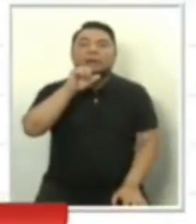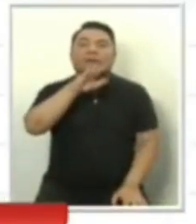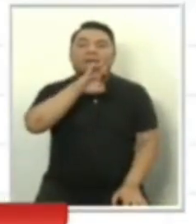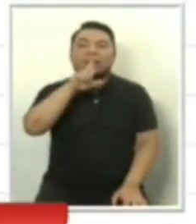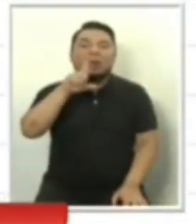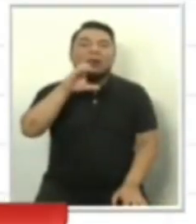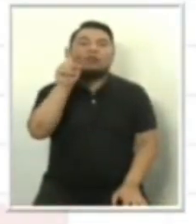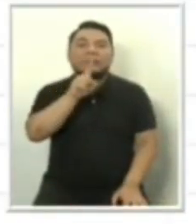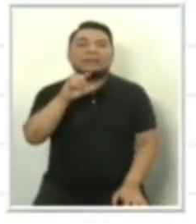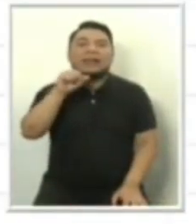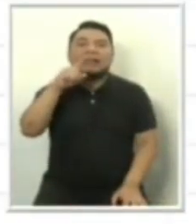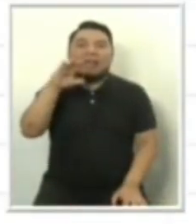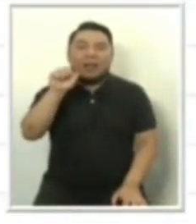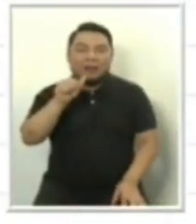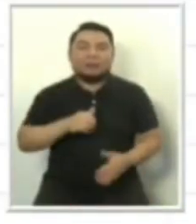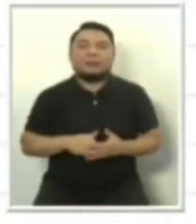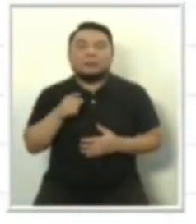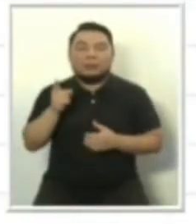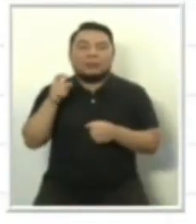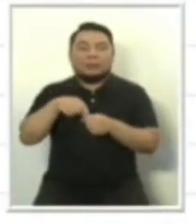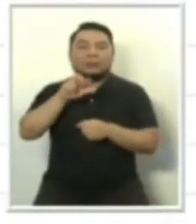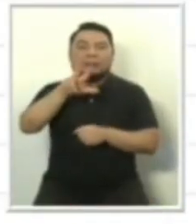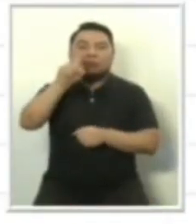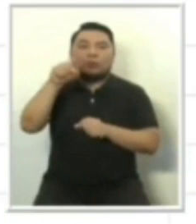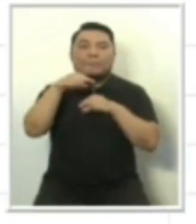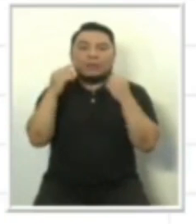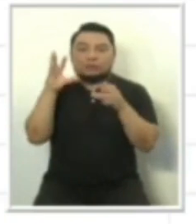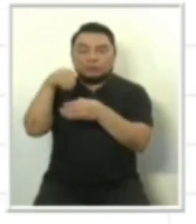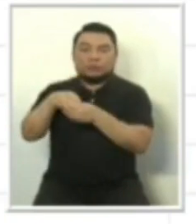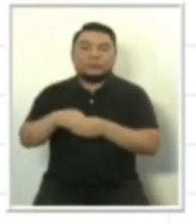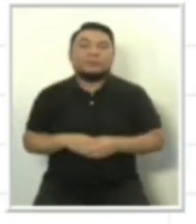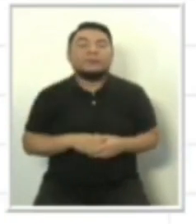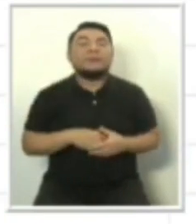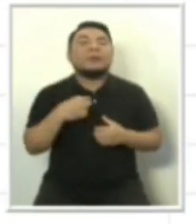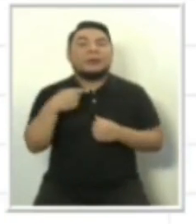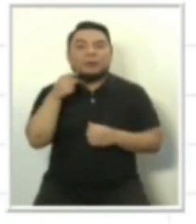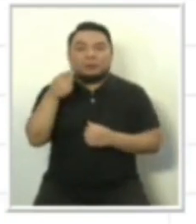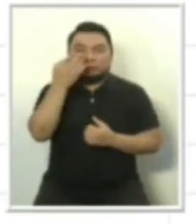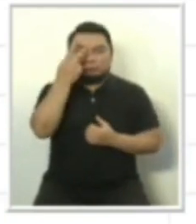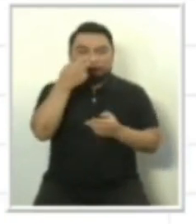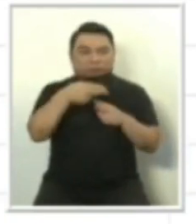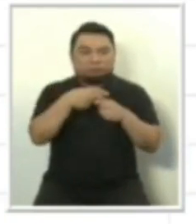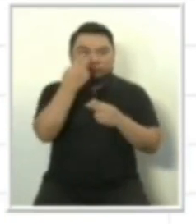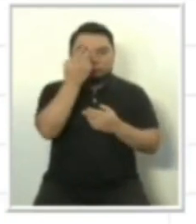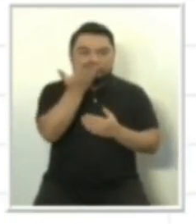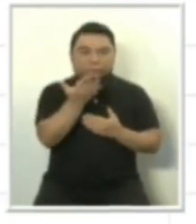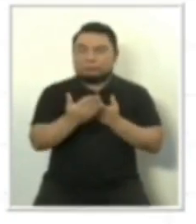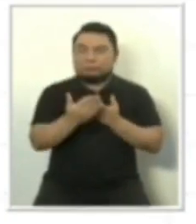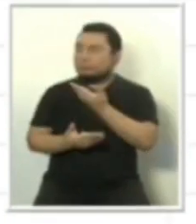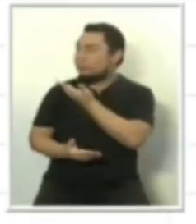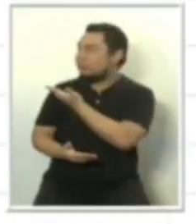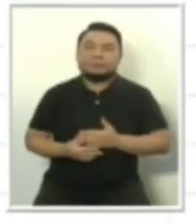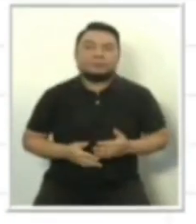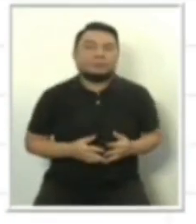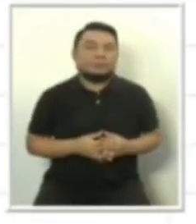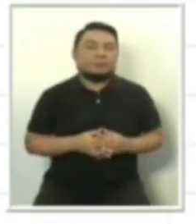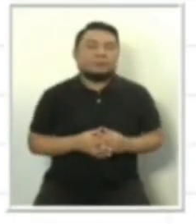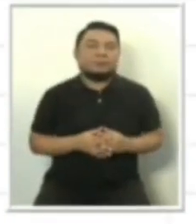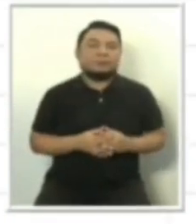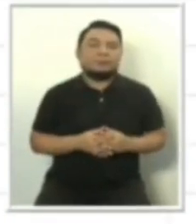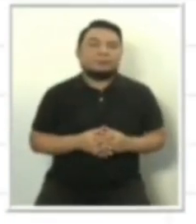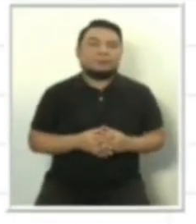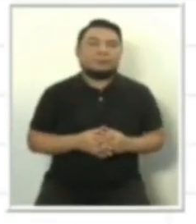participa entonces este treinta y uno de marzo. Recordamos, Perú Patria Segura, Renacimiento Unido Nacional, Acción Popular, Partido Morado,